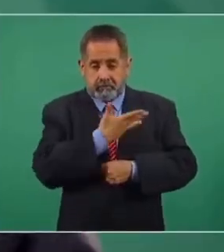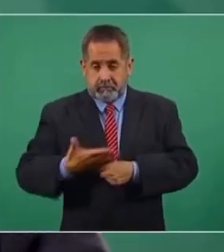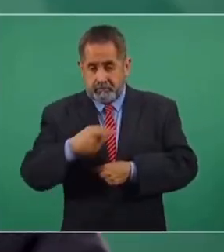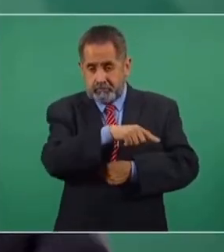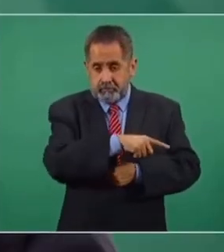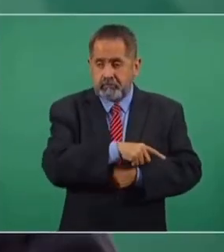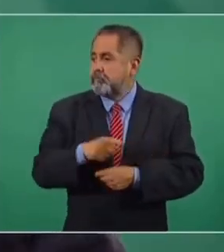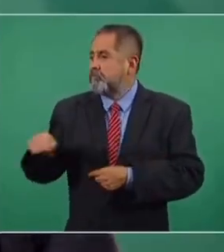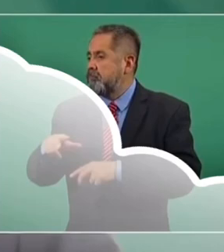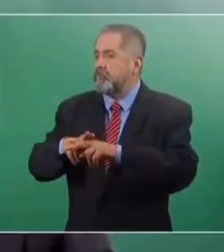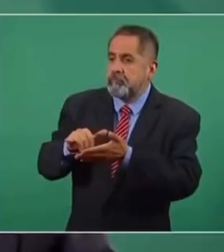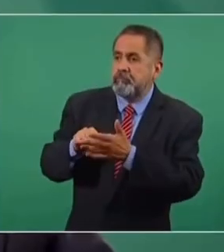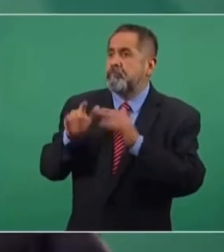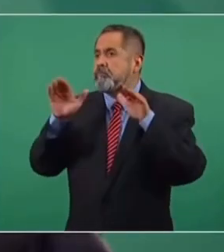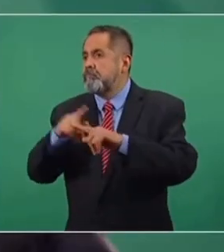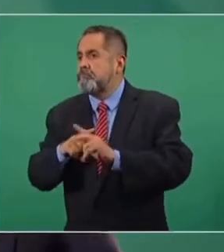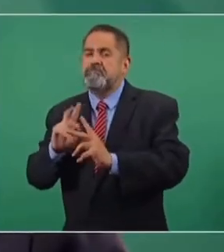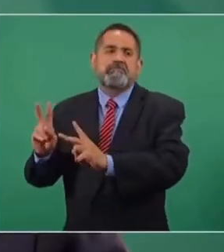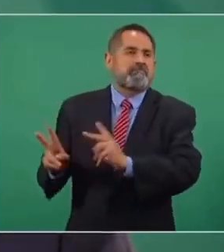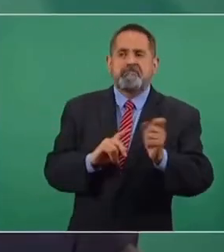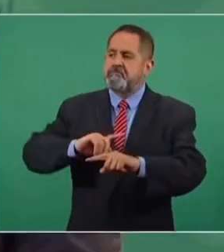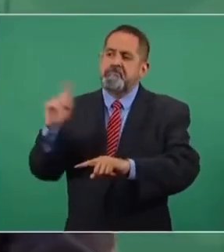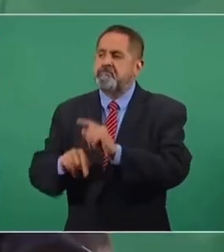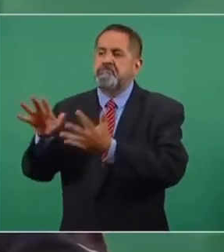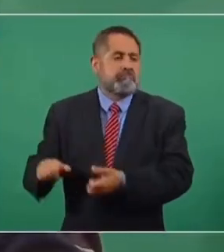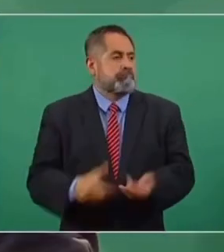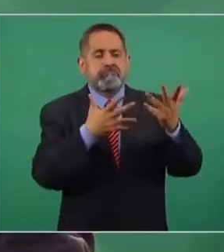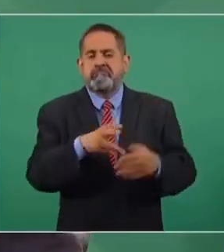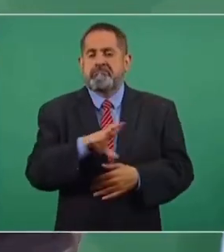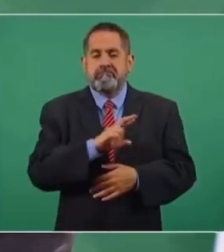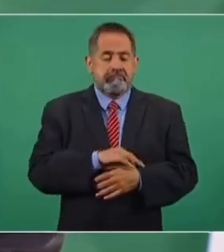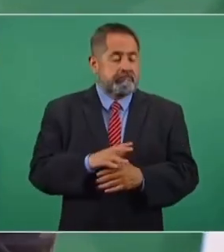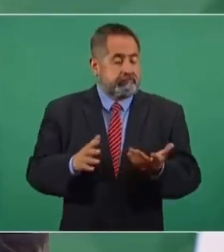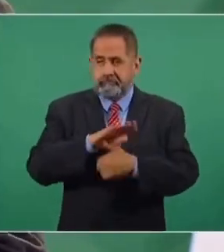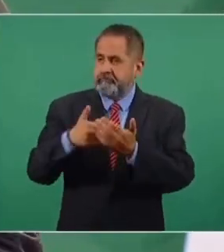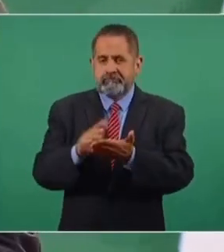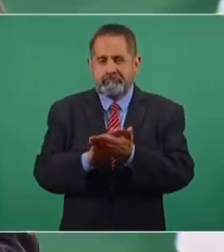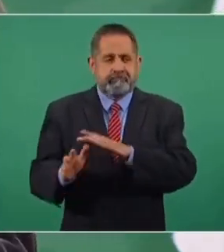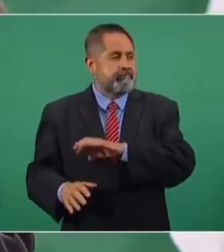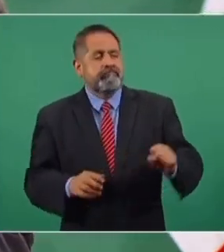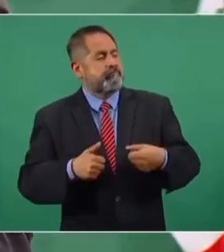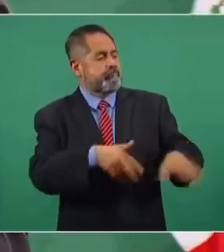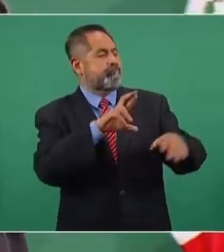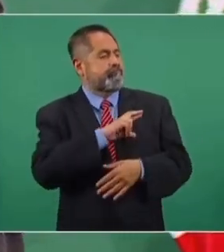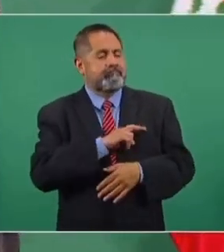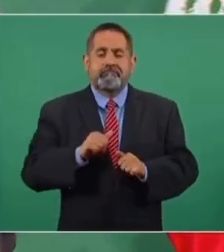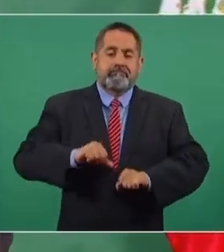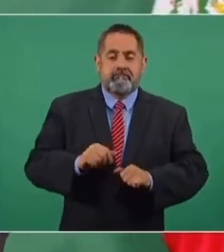Pues el Tren Maya, el aeropuerto y los puertos y todo lo privatizaría.